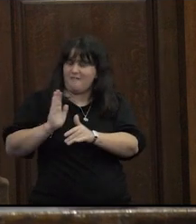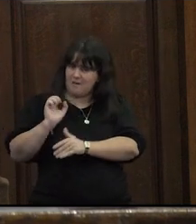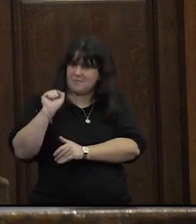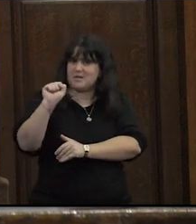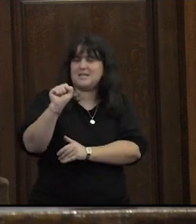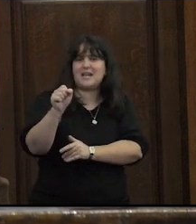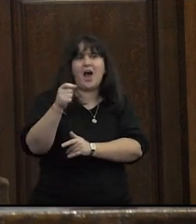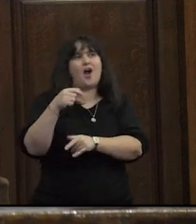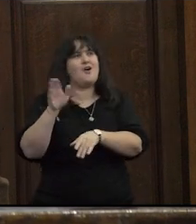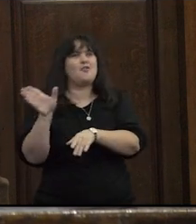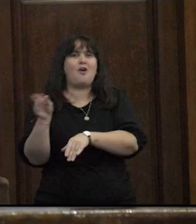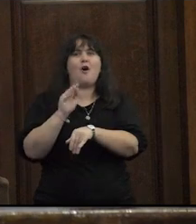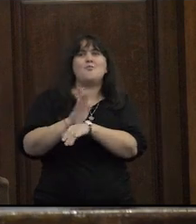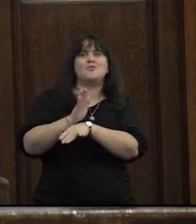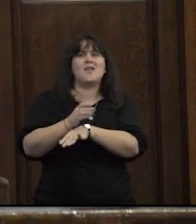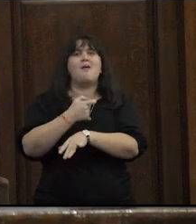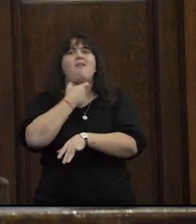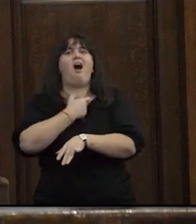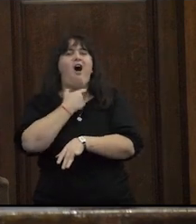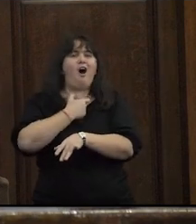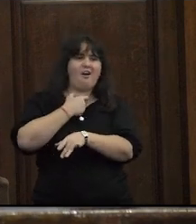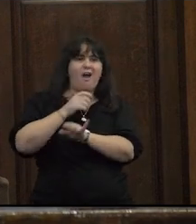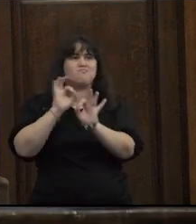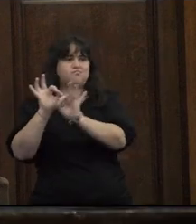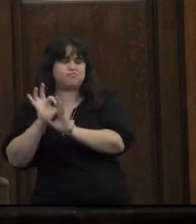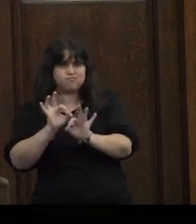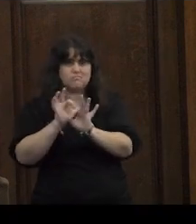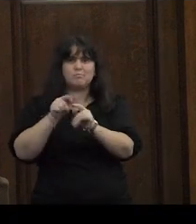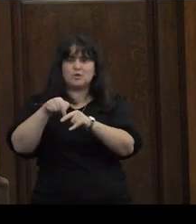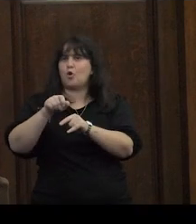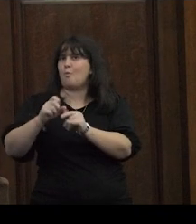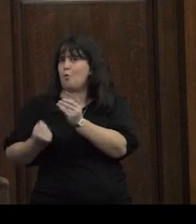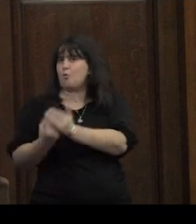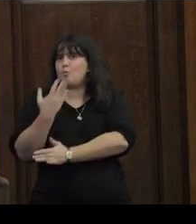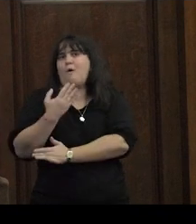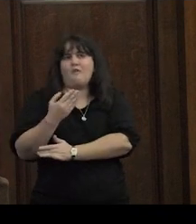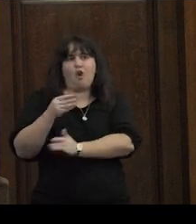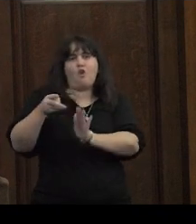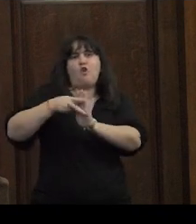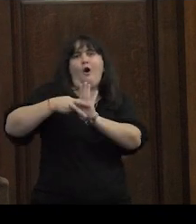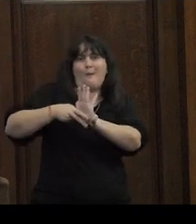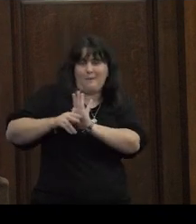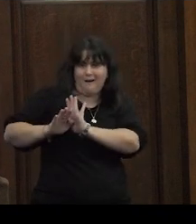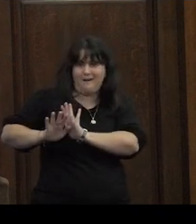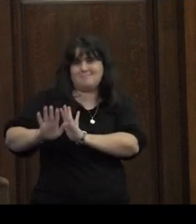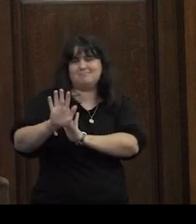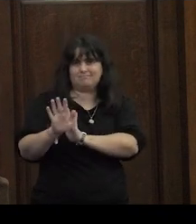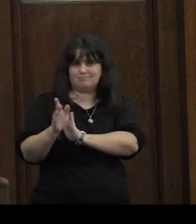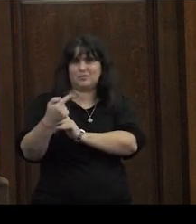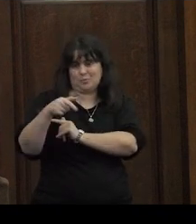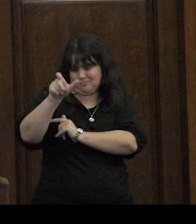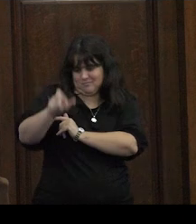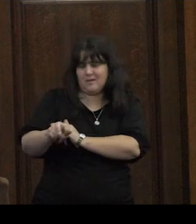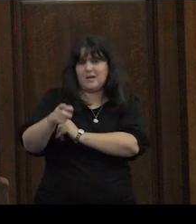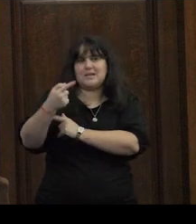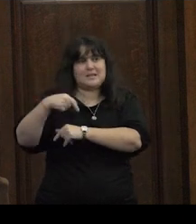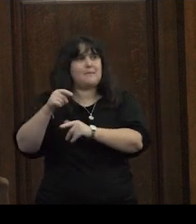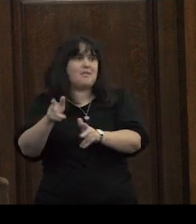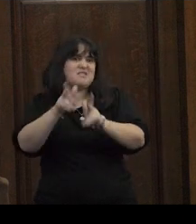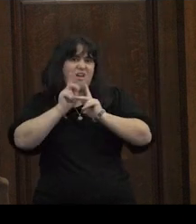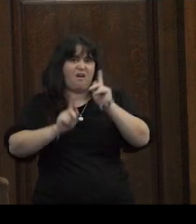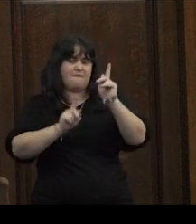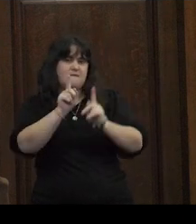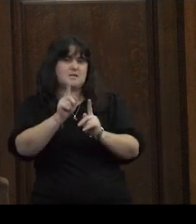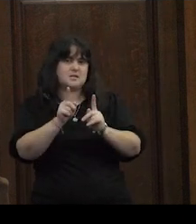pedagogas todo terreno y ahí hay un nuevo sujeto normativo que se instituye también me han dicho cosas